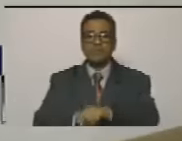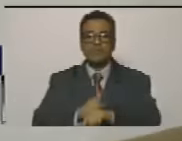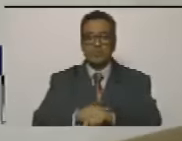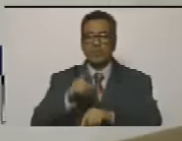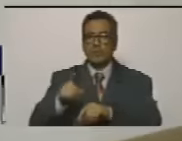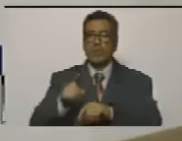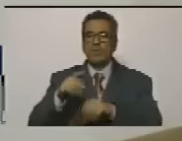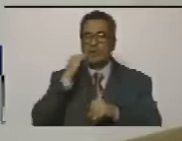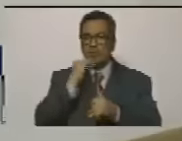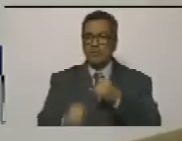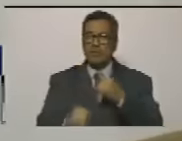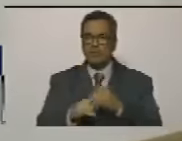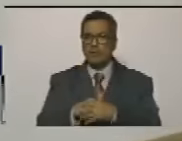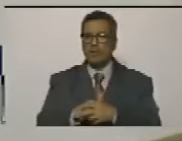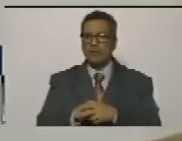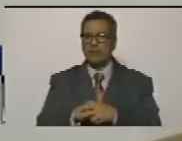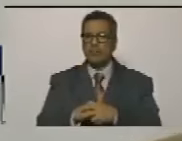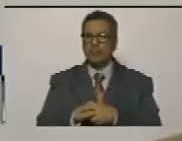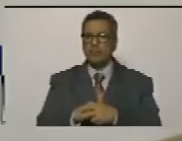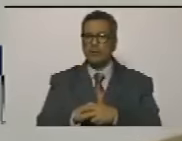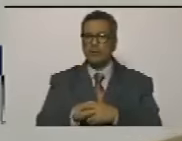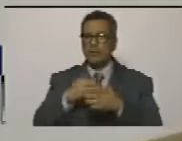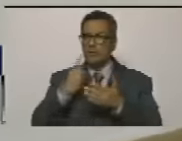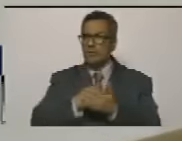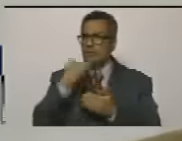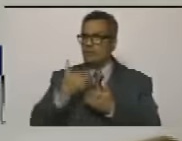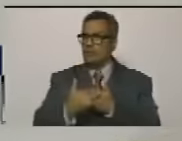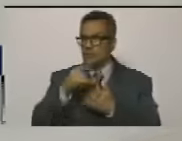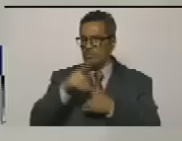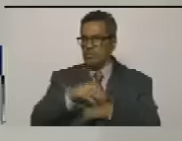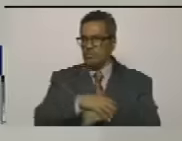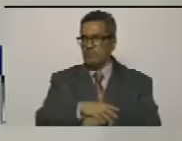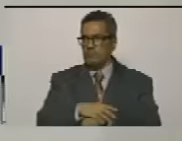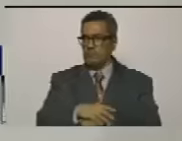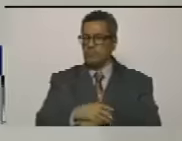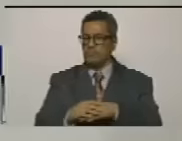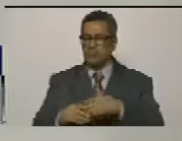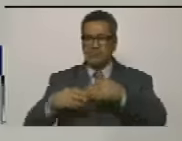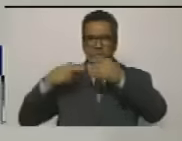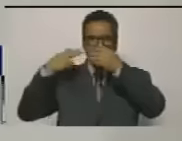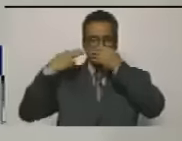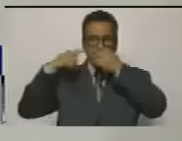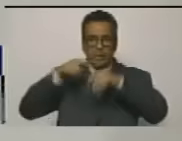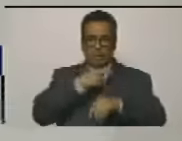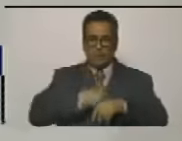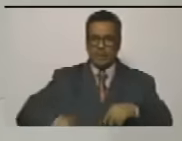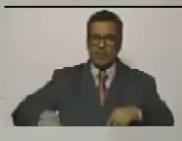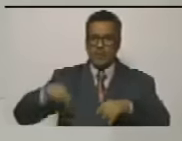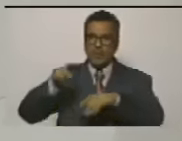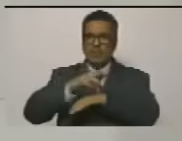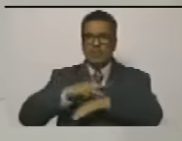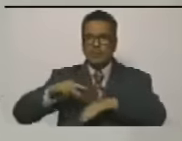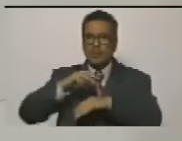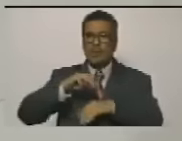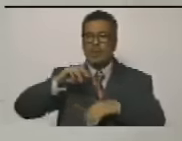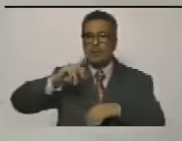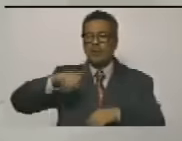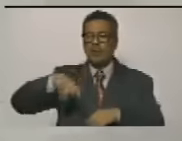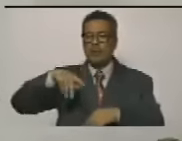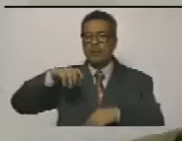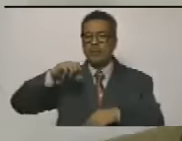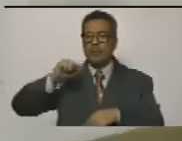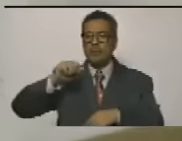finales del plan para secuestrar al presidente y al ministro padrino en la viñeta